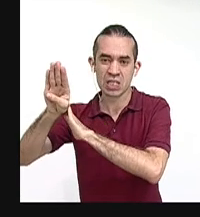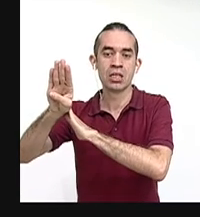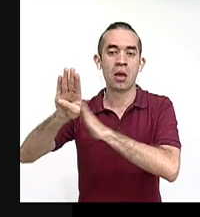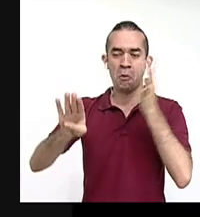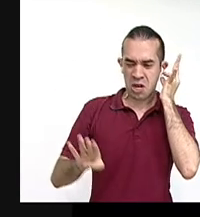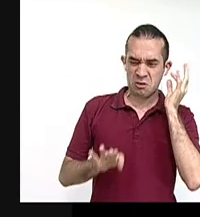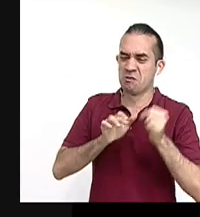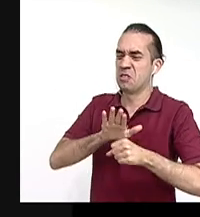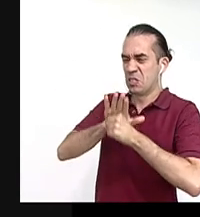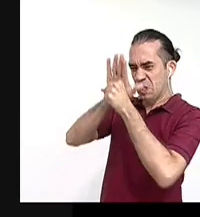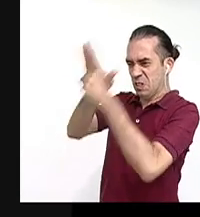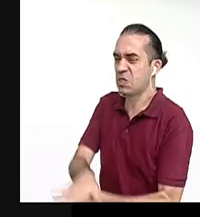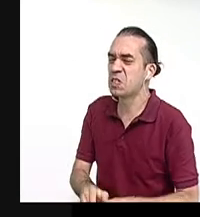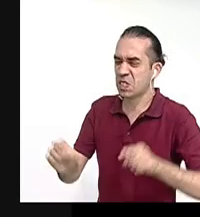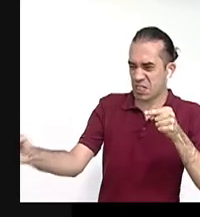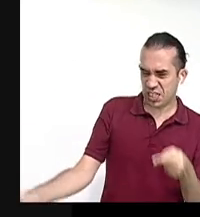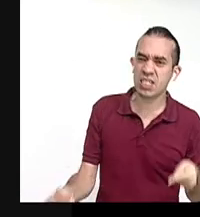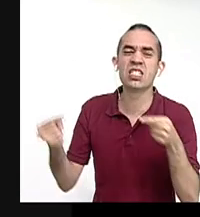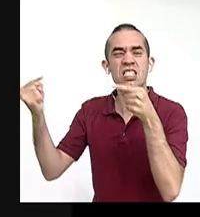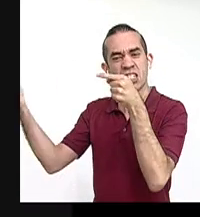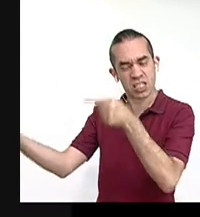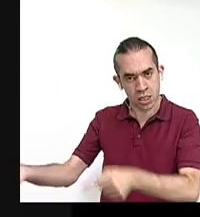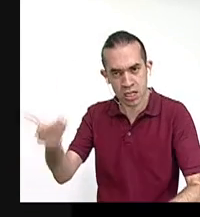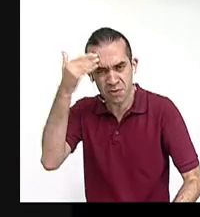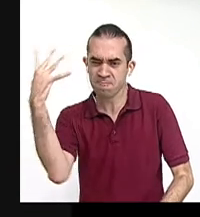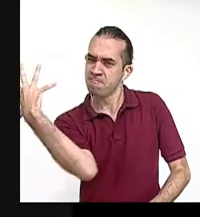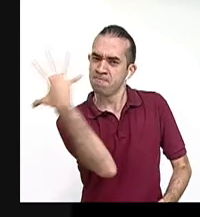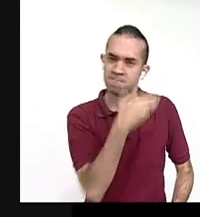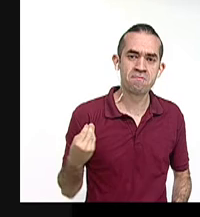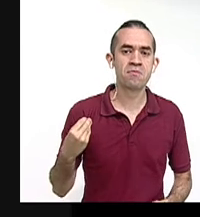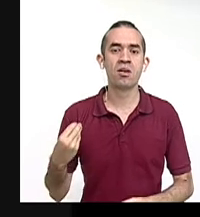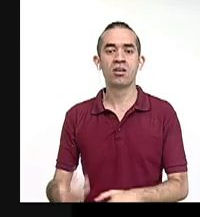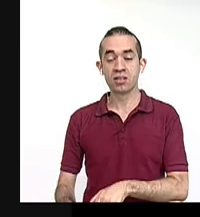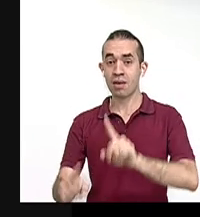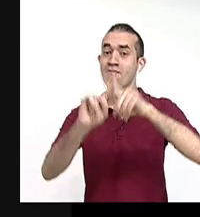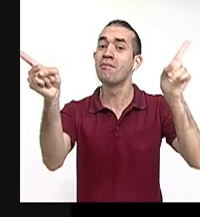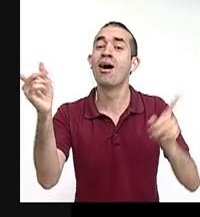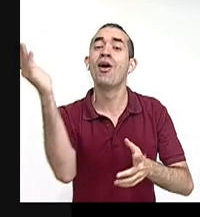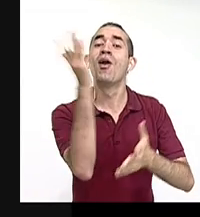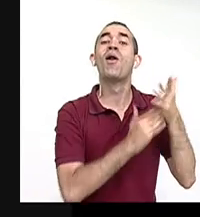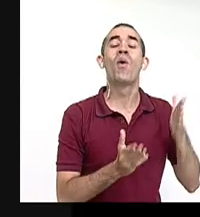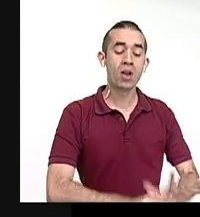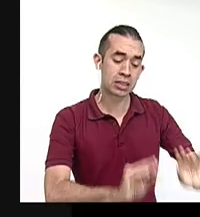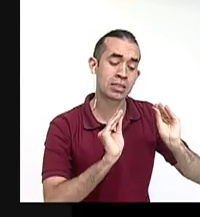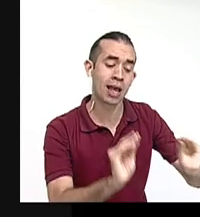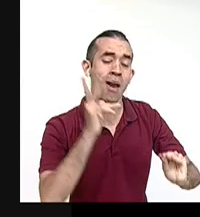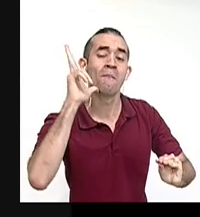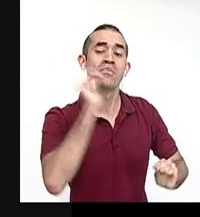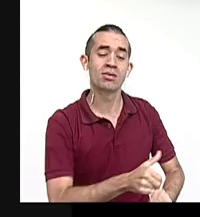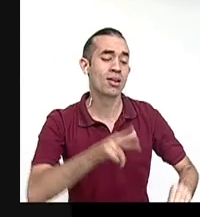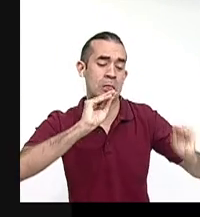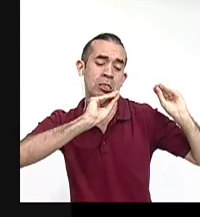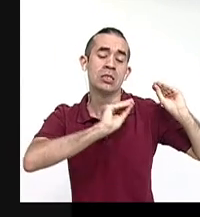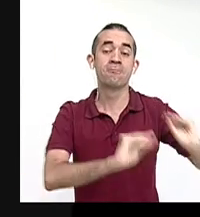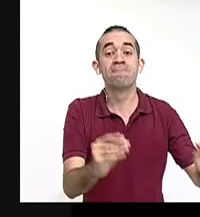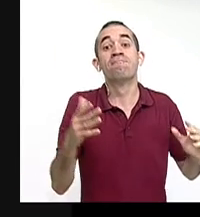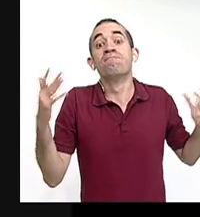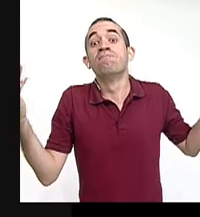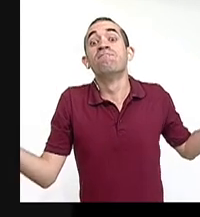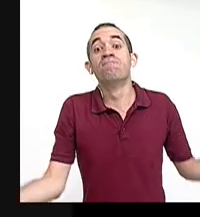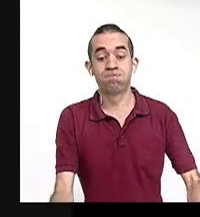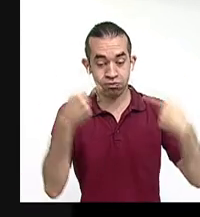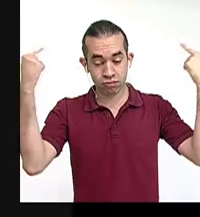hermosas, Envolviendo cruentas cadenas, en ramos de saliva y rosas.